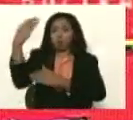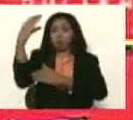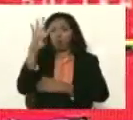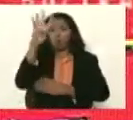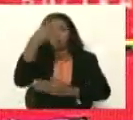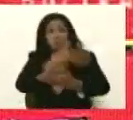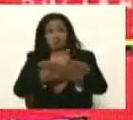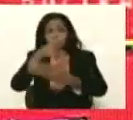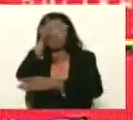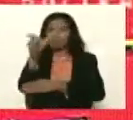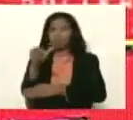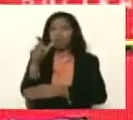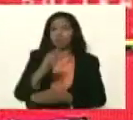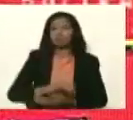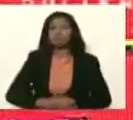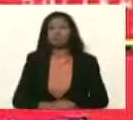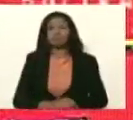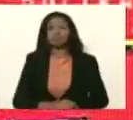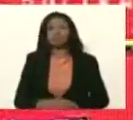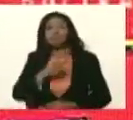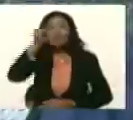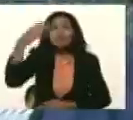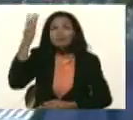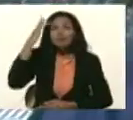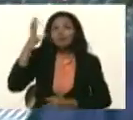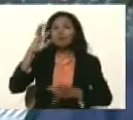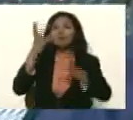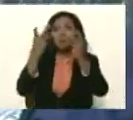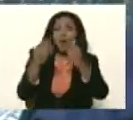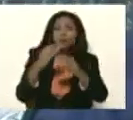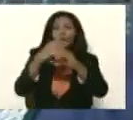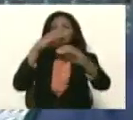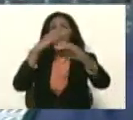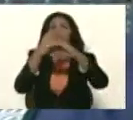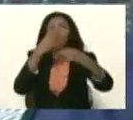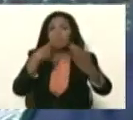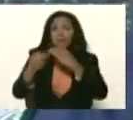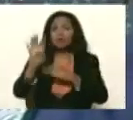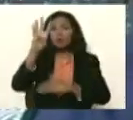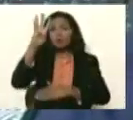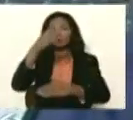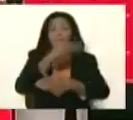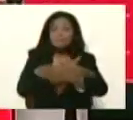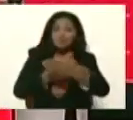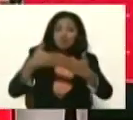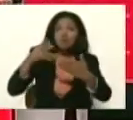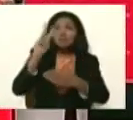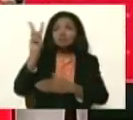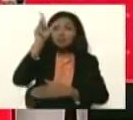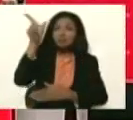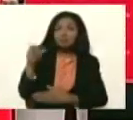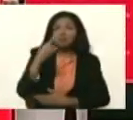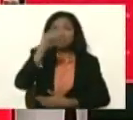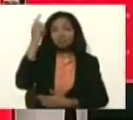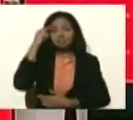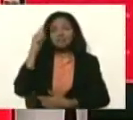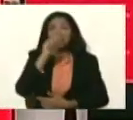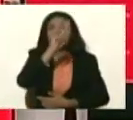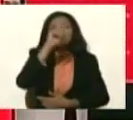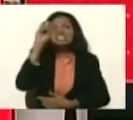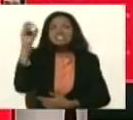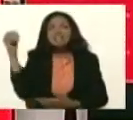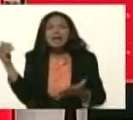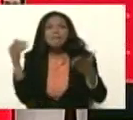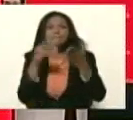millones ¿ustedes saben cuántos autobuses hace falta para que se vayan cuatro millones de venezolanos? cien mil